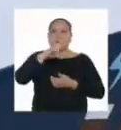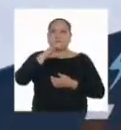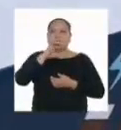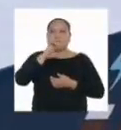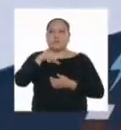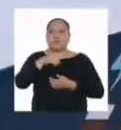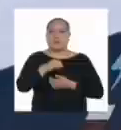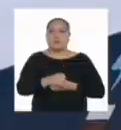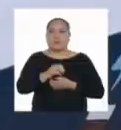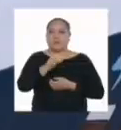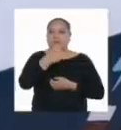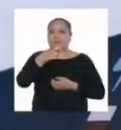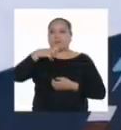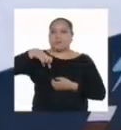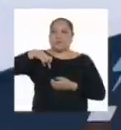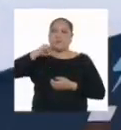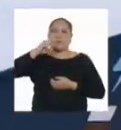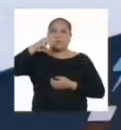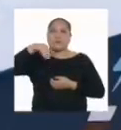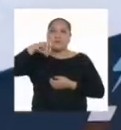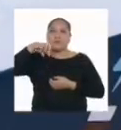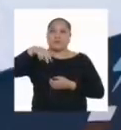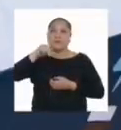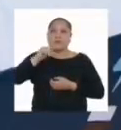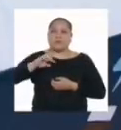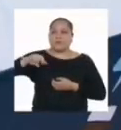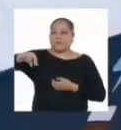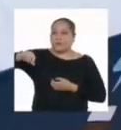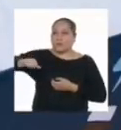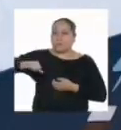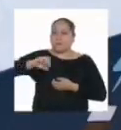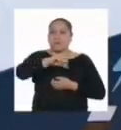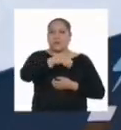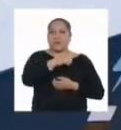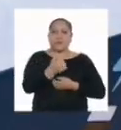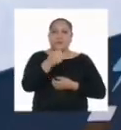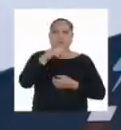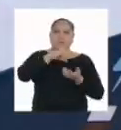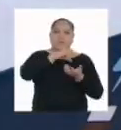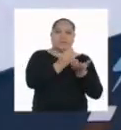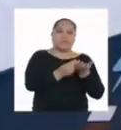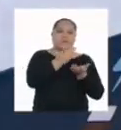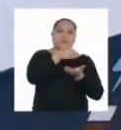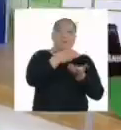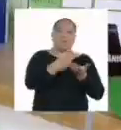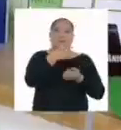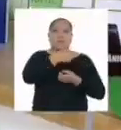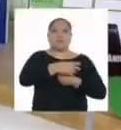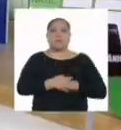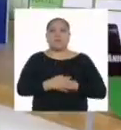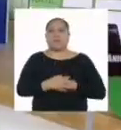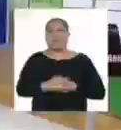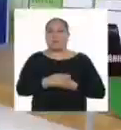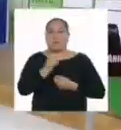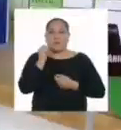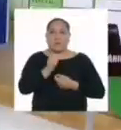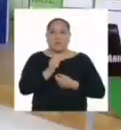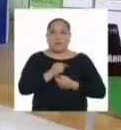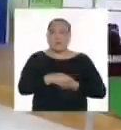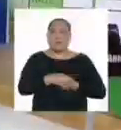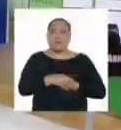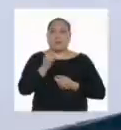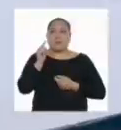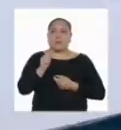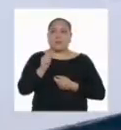otro con zumo de pimiento rojo, otro con zumo de limón y otro con zumo de mandarina. Y para eso,